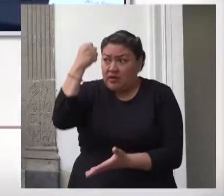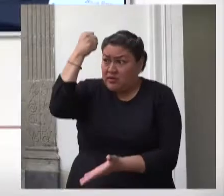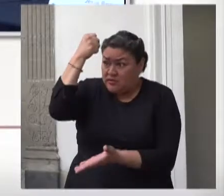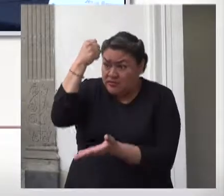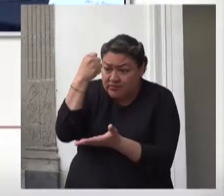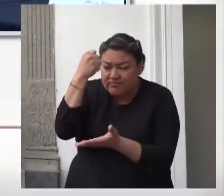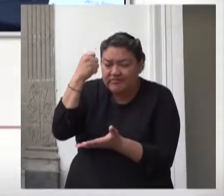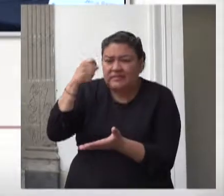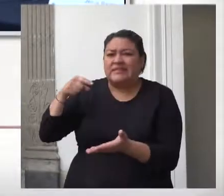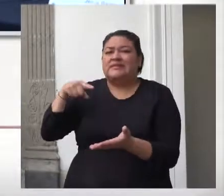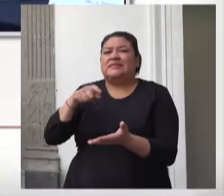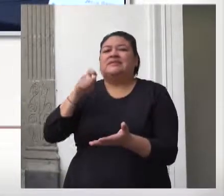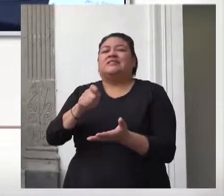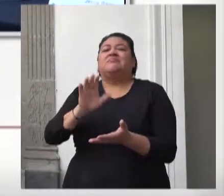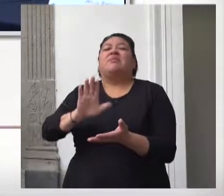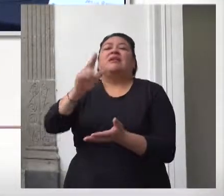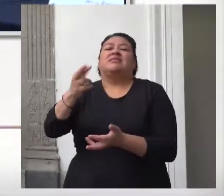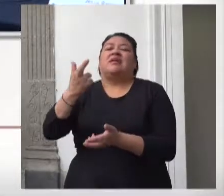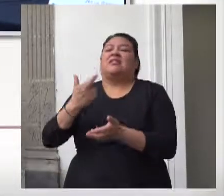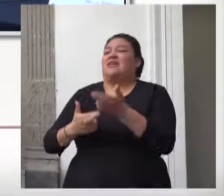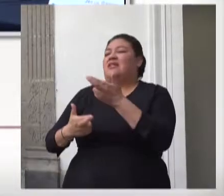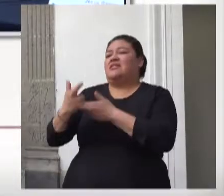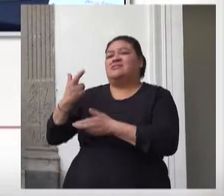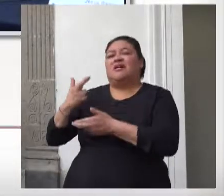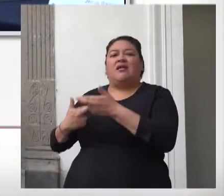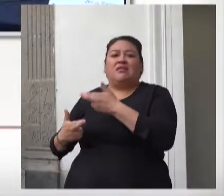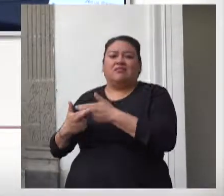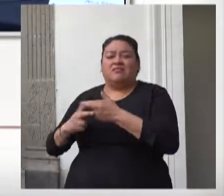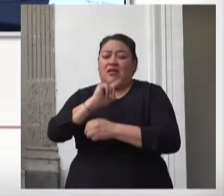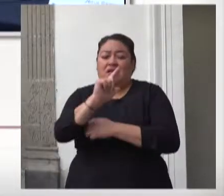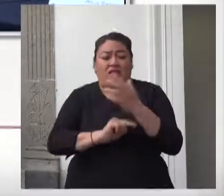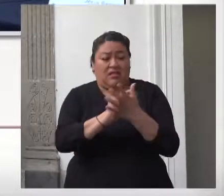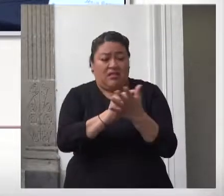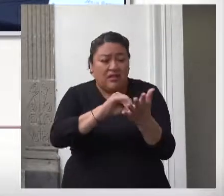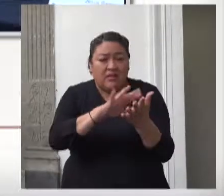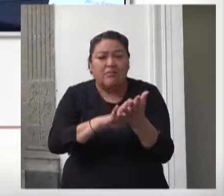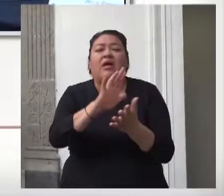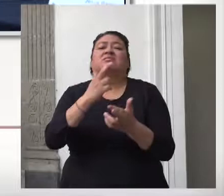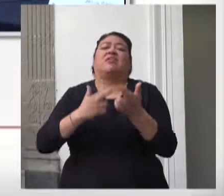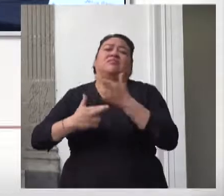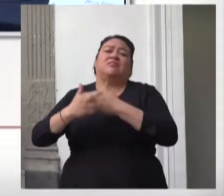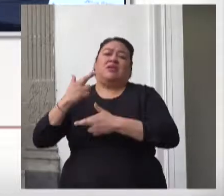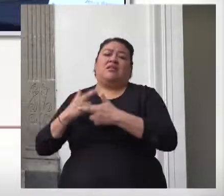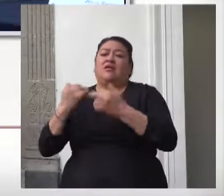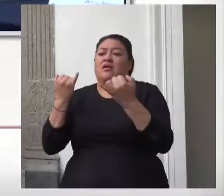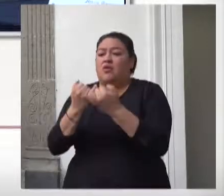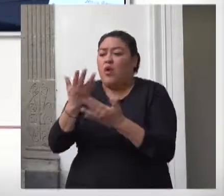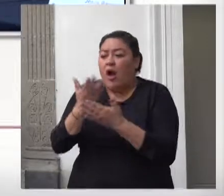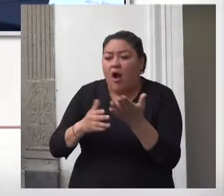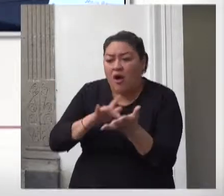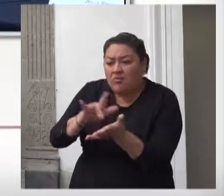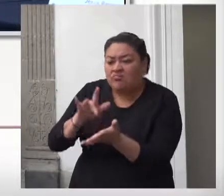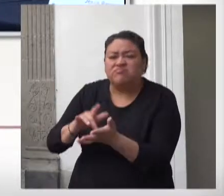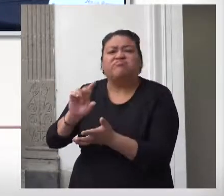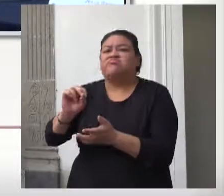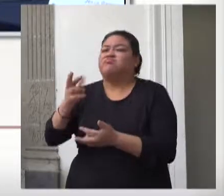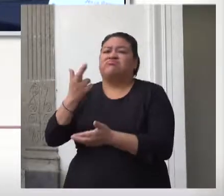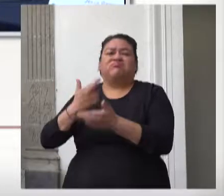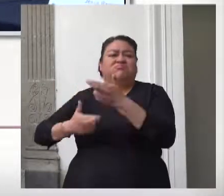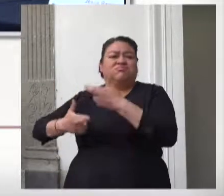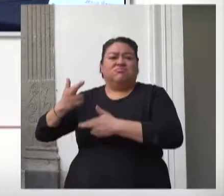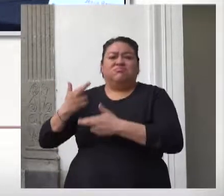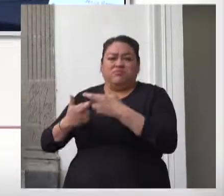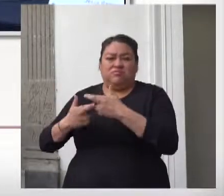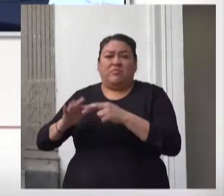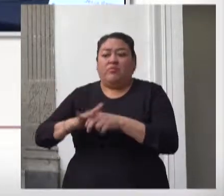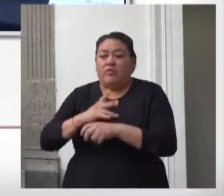una medida de carácter regresivo tanto en lo normativo como en sus resultados que trastoca la